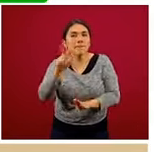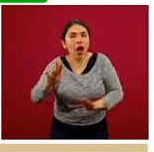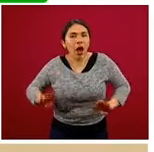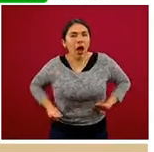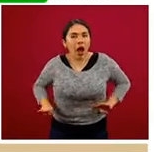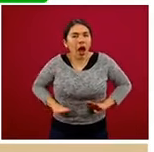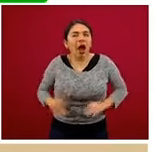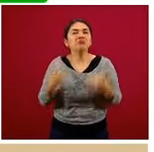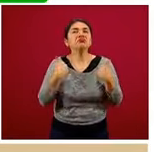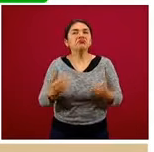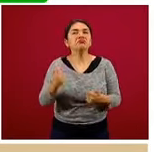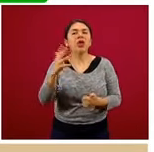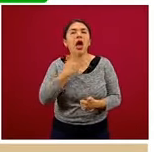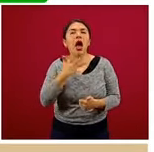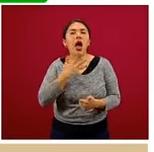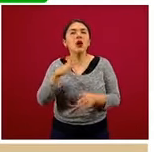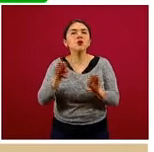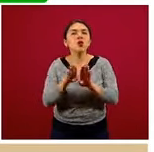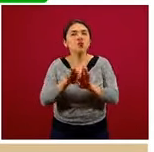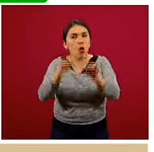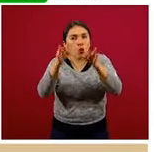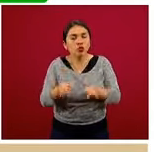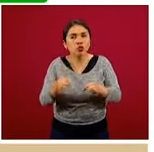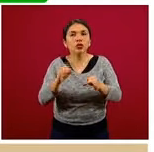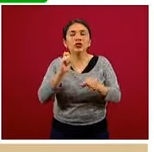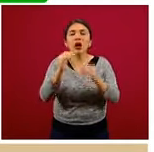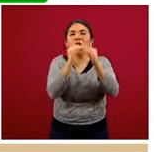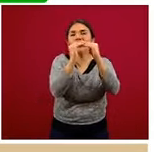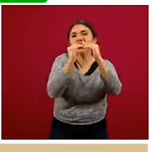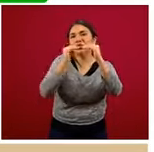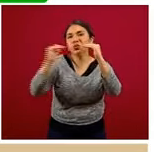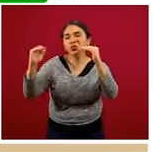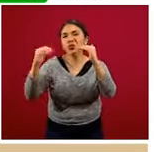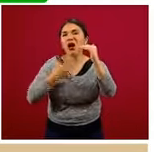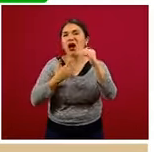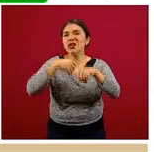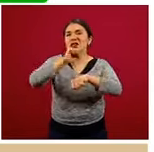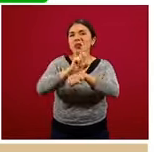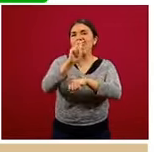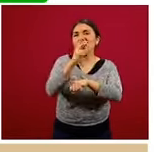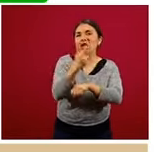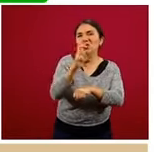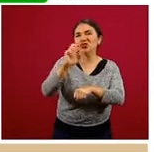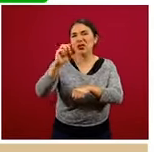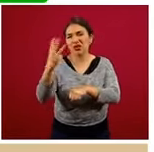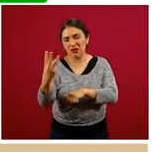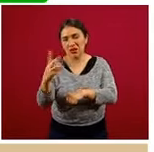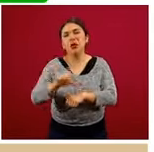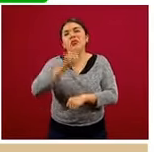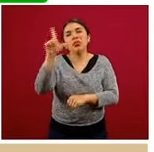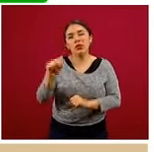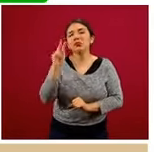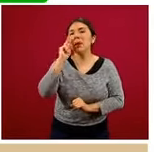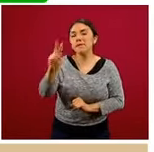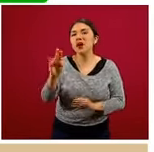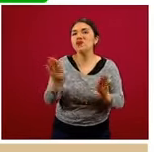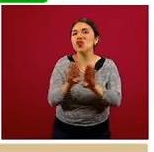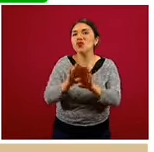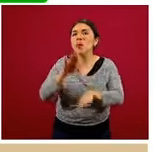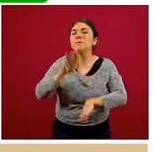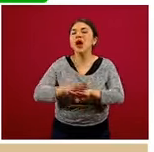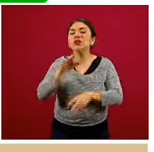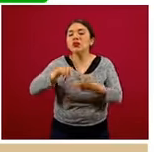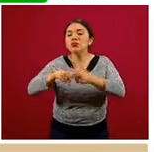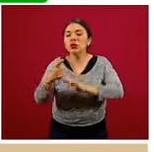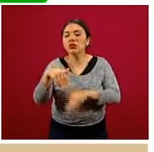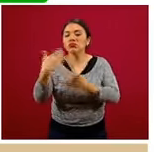clara a realizar realmente una meseta entre la treinta y dos y treinta y tres. En su momento veremos cómo abre la